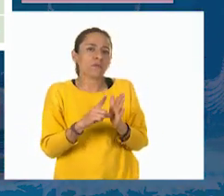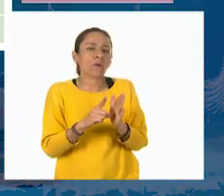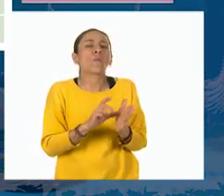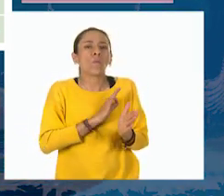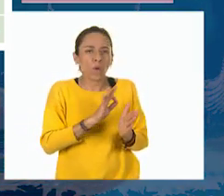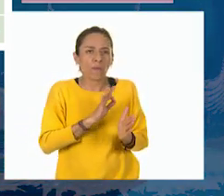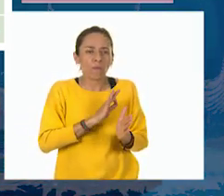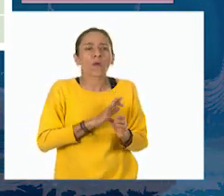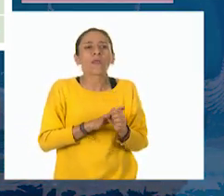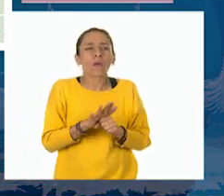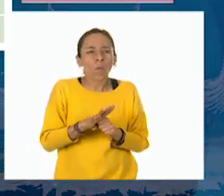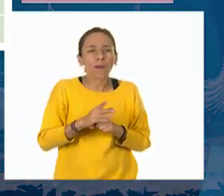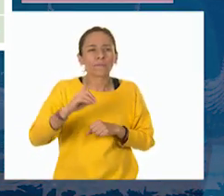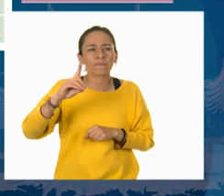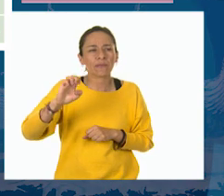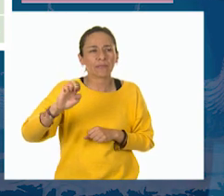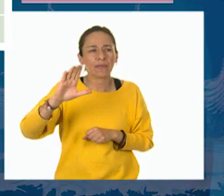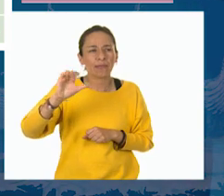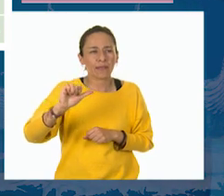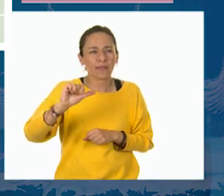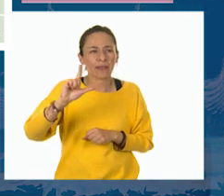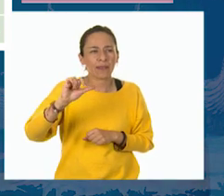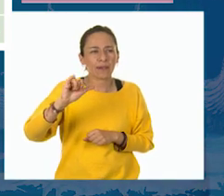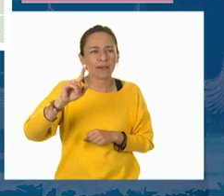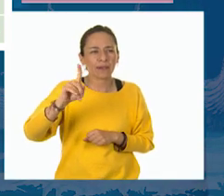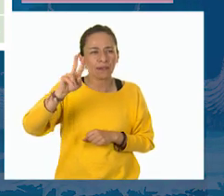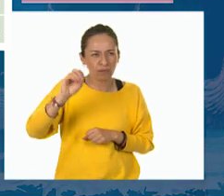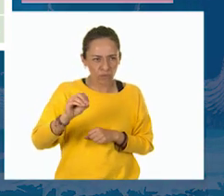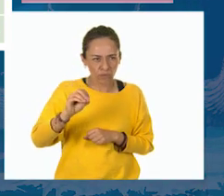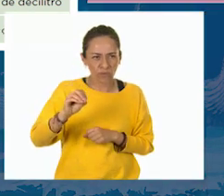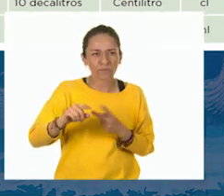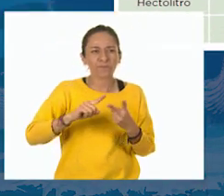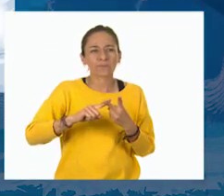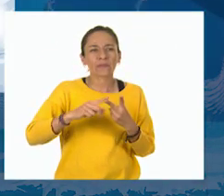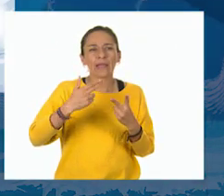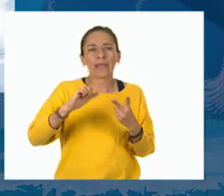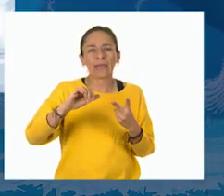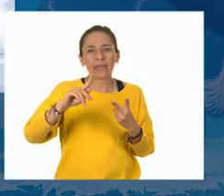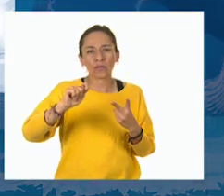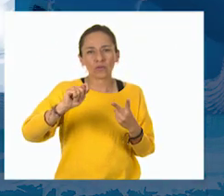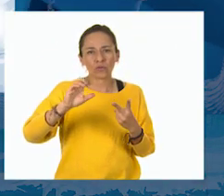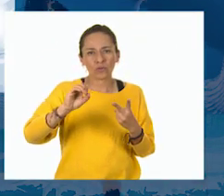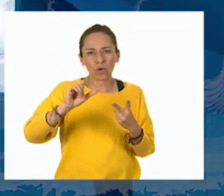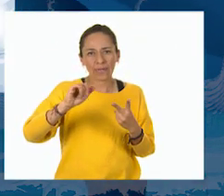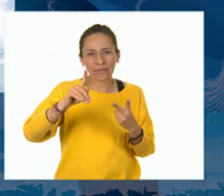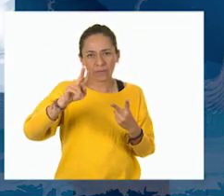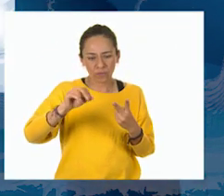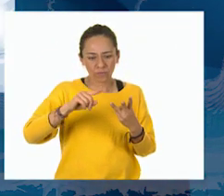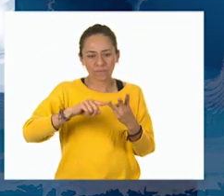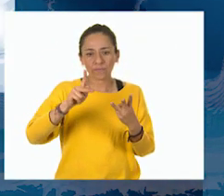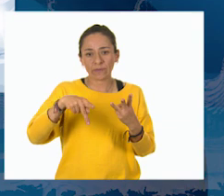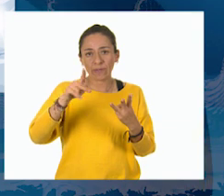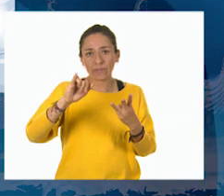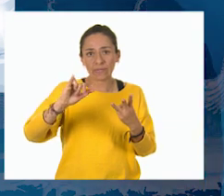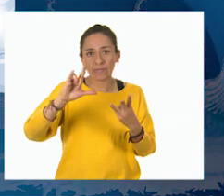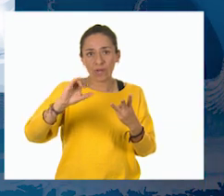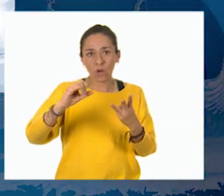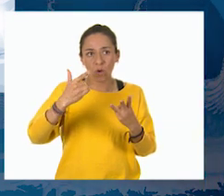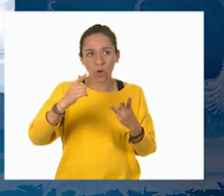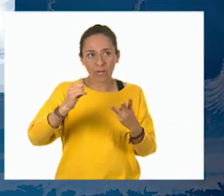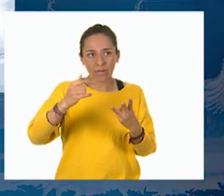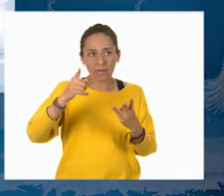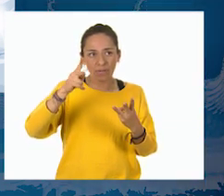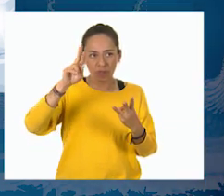el decalitro, el lectolitro y el kilolitro. Además, recuerden que para